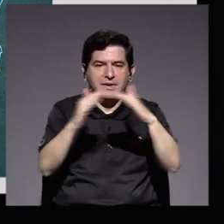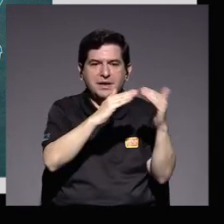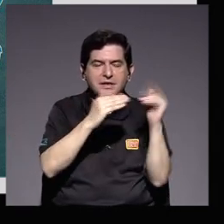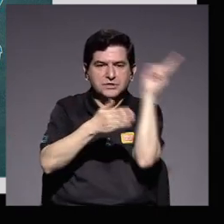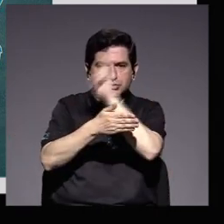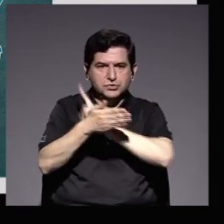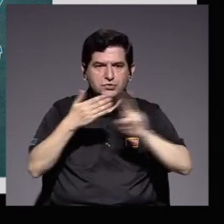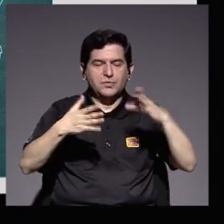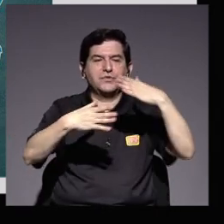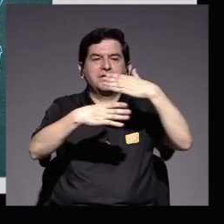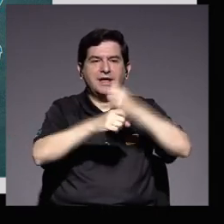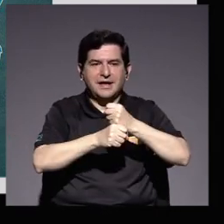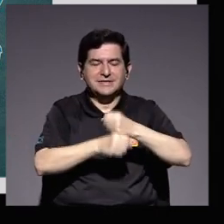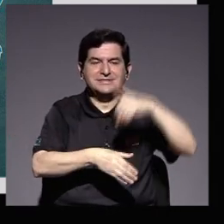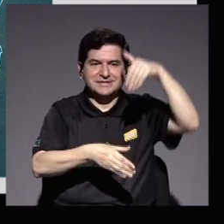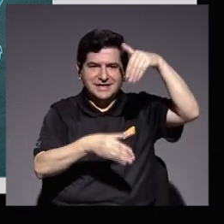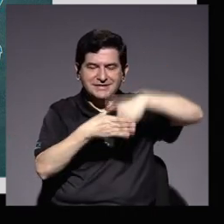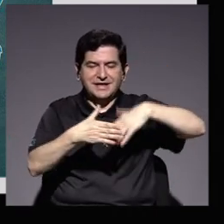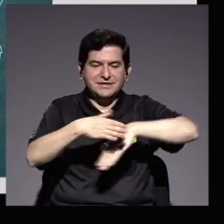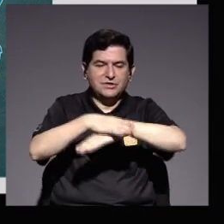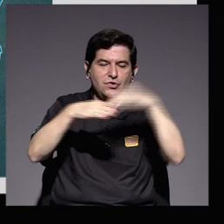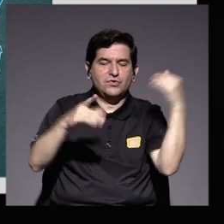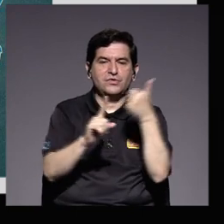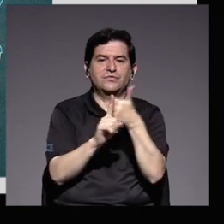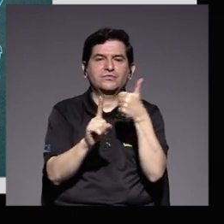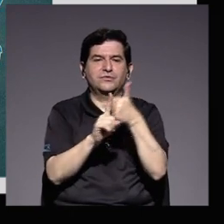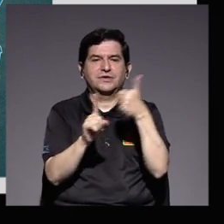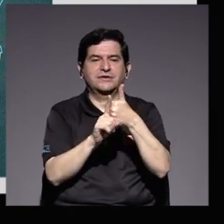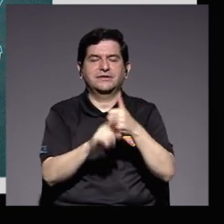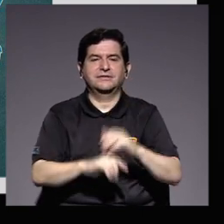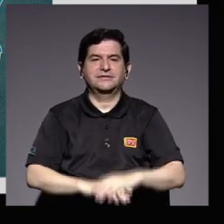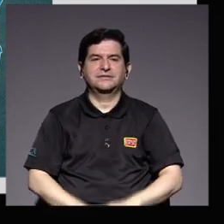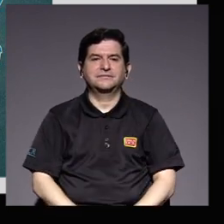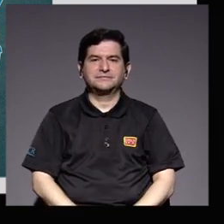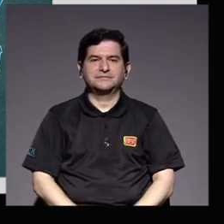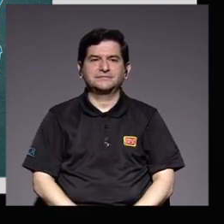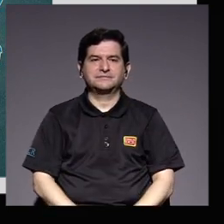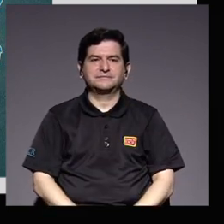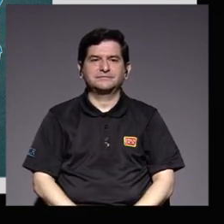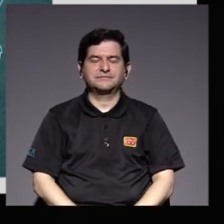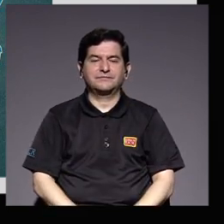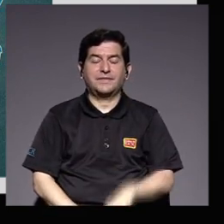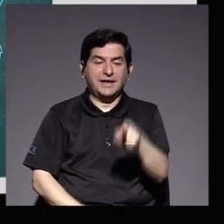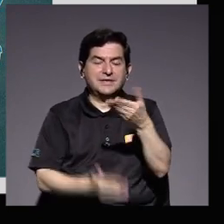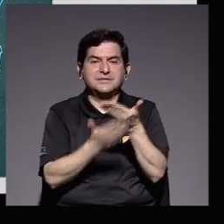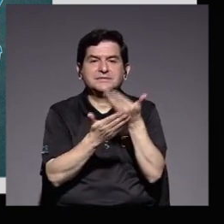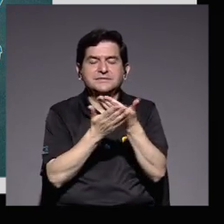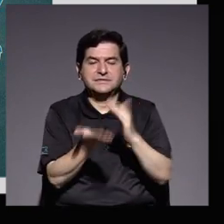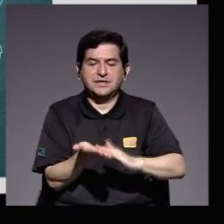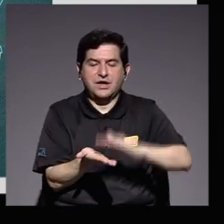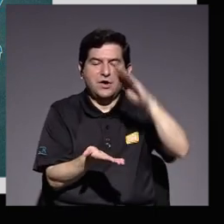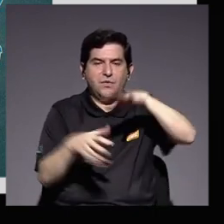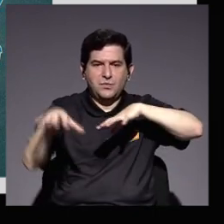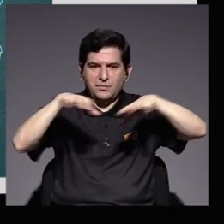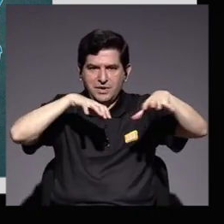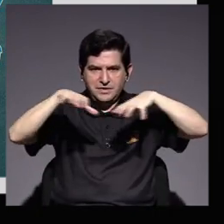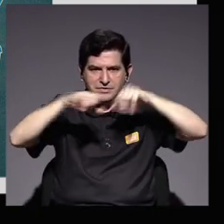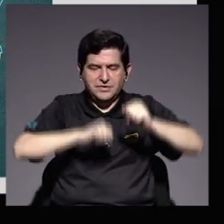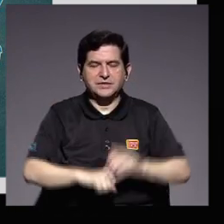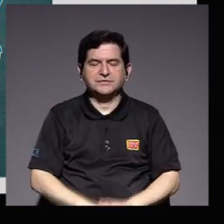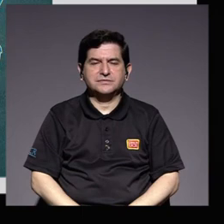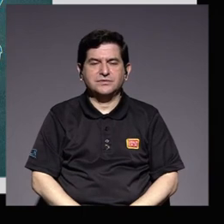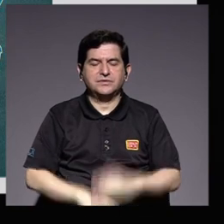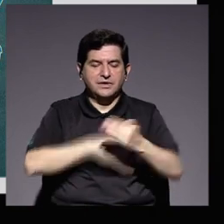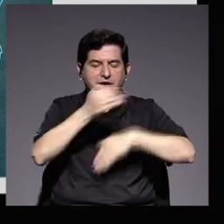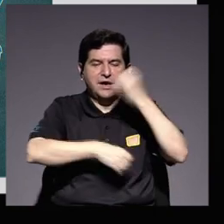universitaria lleva a cabo dentro y fuera de sí mismas así lo ha evidenciado el aumento de las acciones tendientes a la